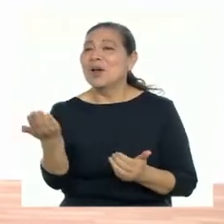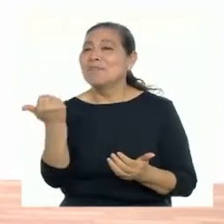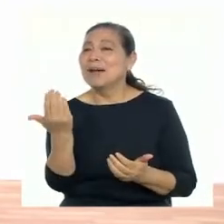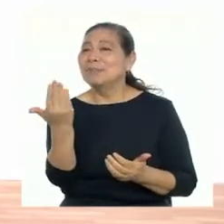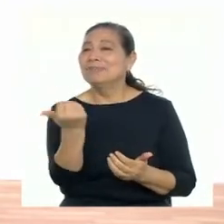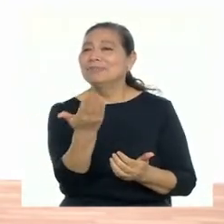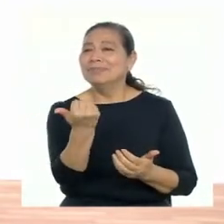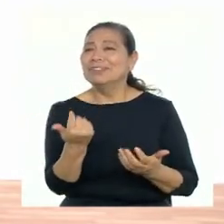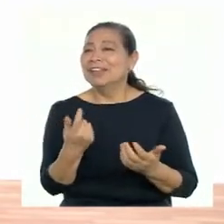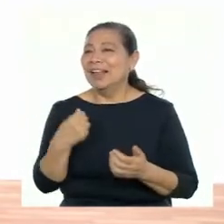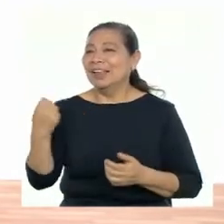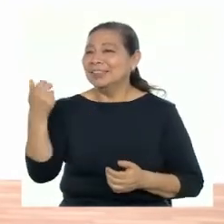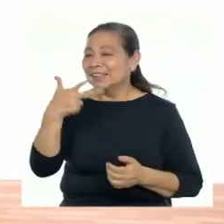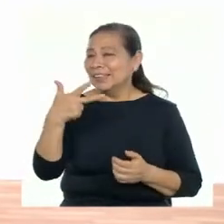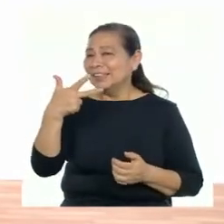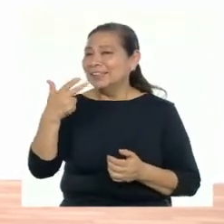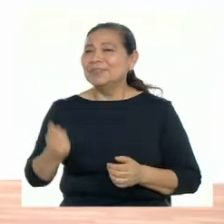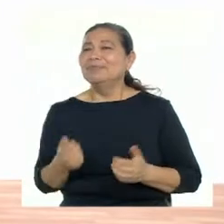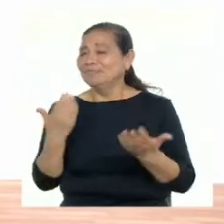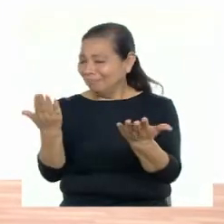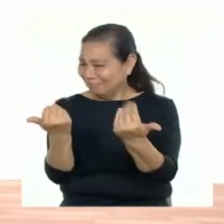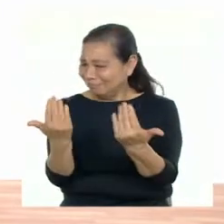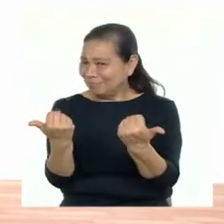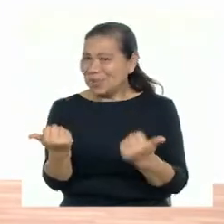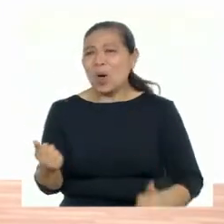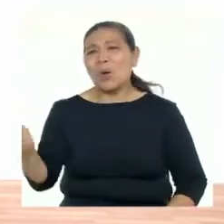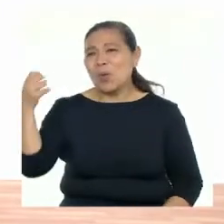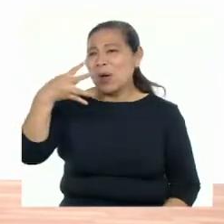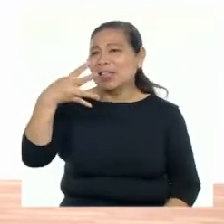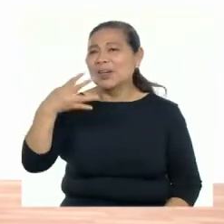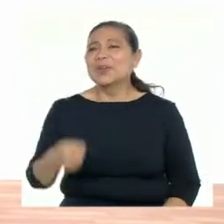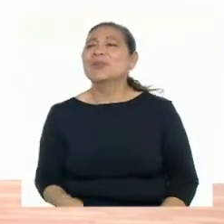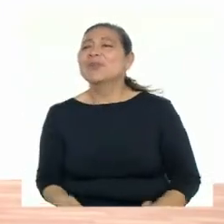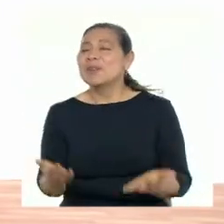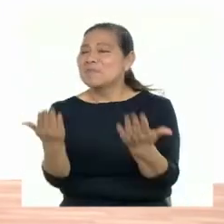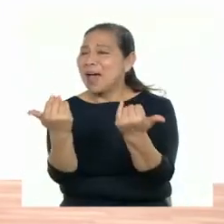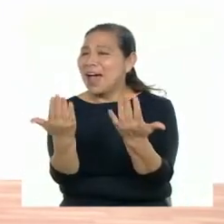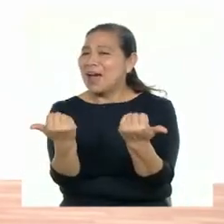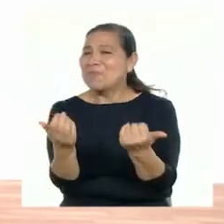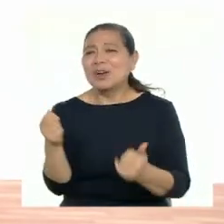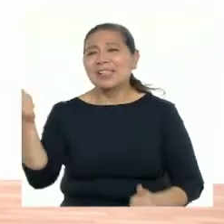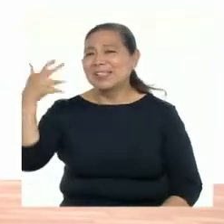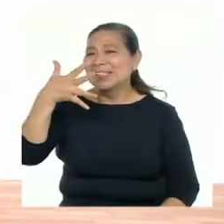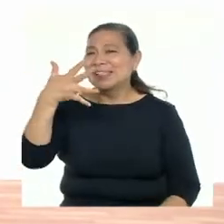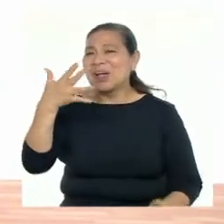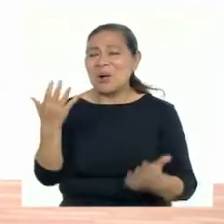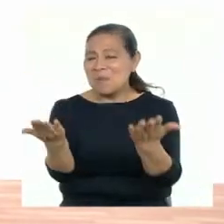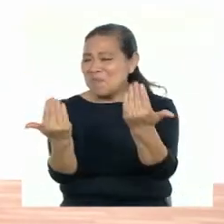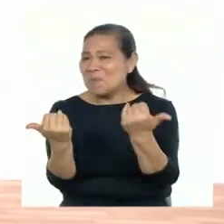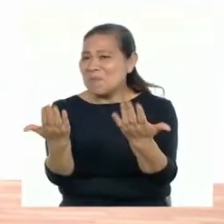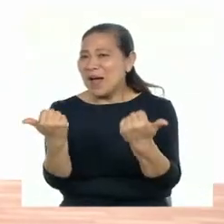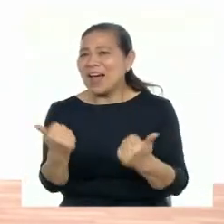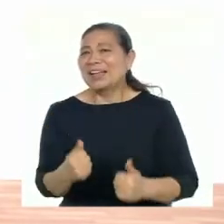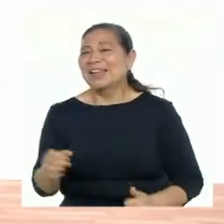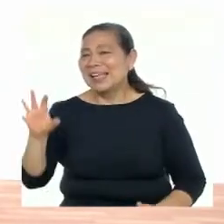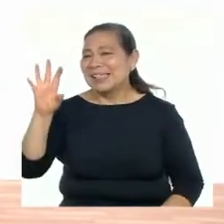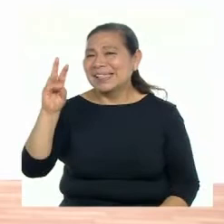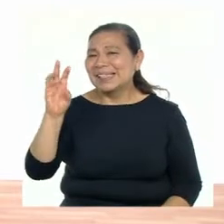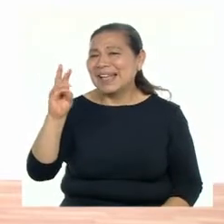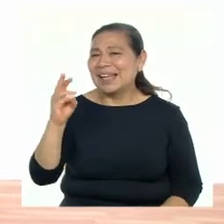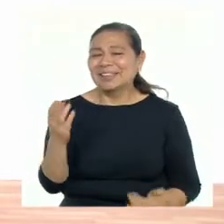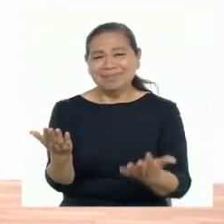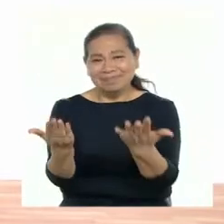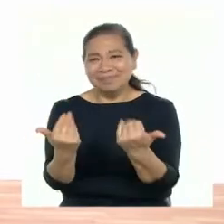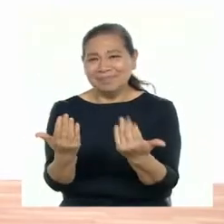¡Vamos! ¡Tres! ¡Vamos! ¡Cuatro! ¡Vamos! ¡Cinco! ¡Seis!